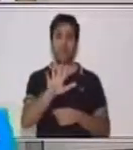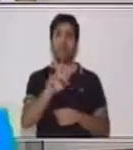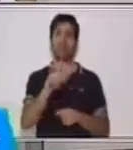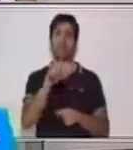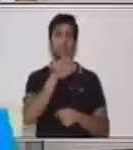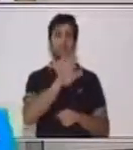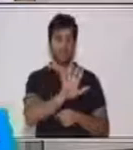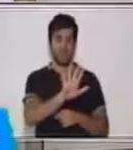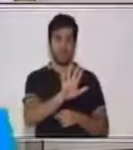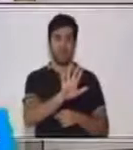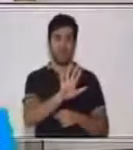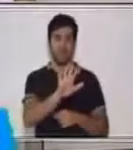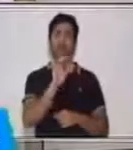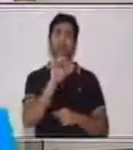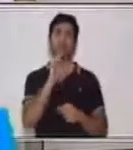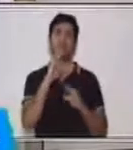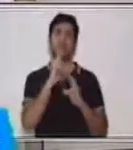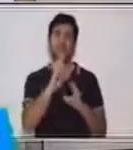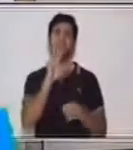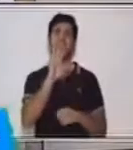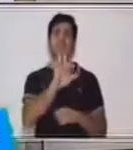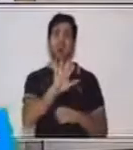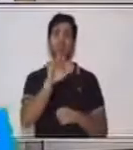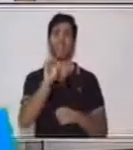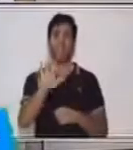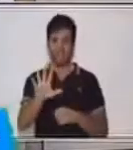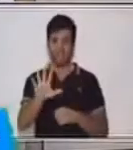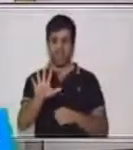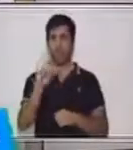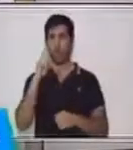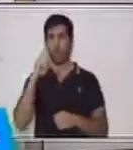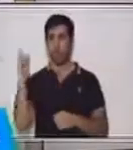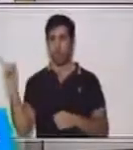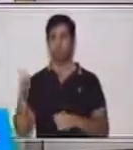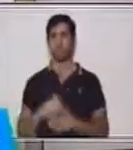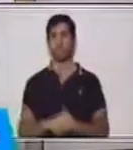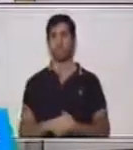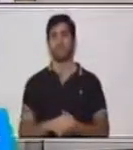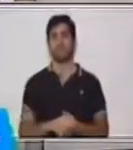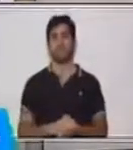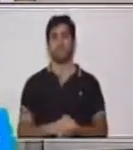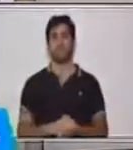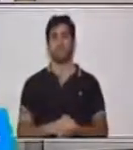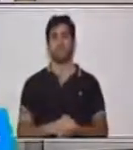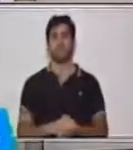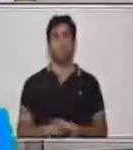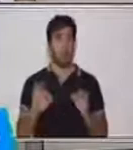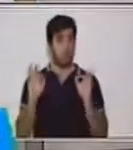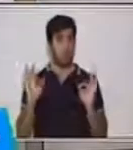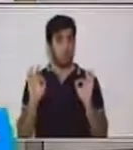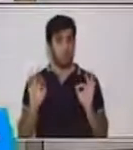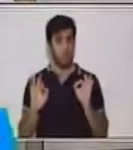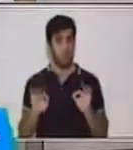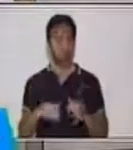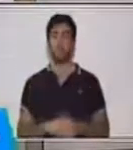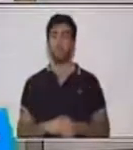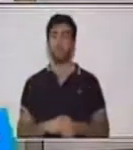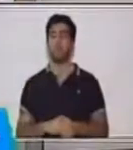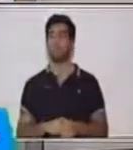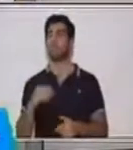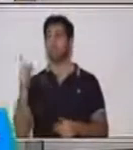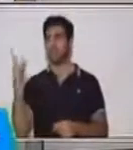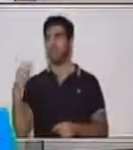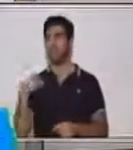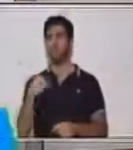más uno, cinco. ¿Qué número está representado acá? Cincuenta y cinco. Muy bien. Así